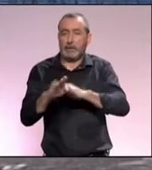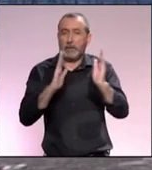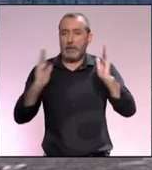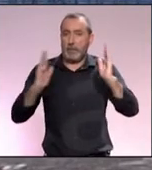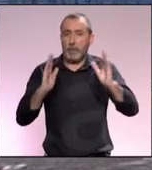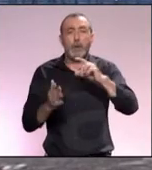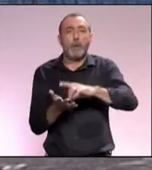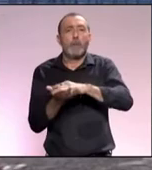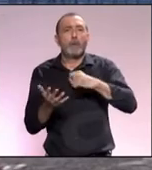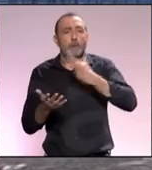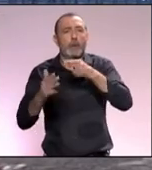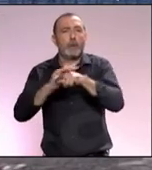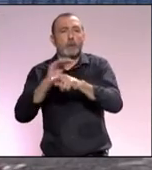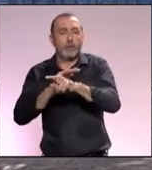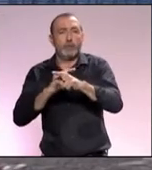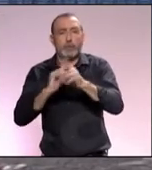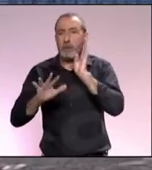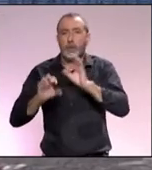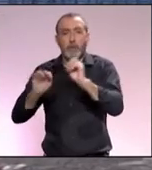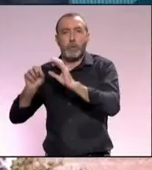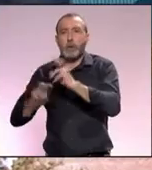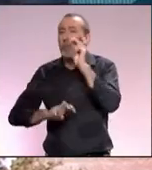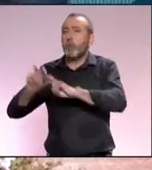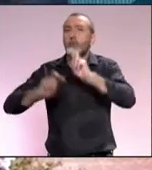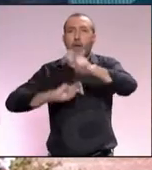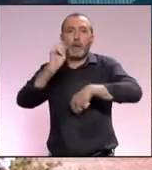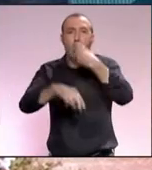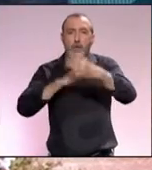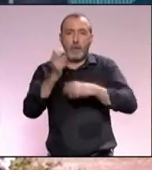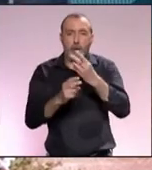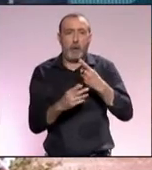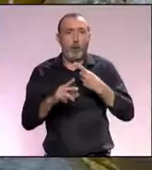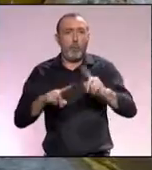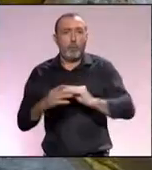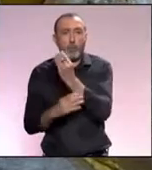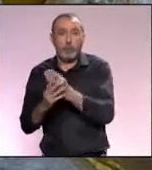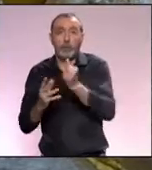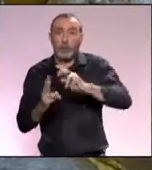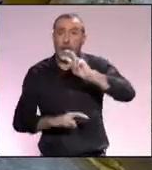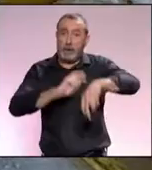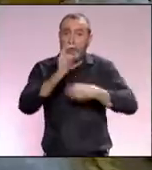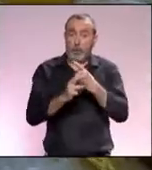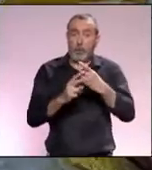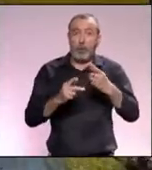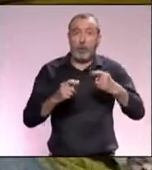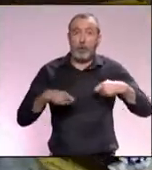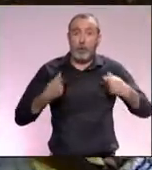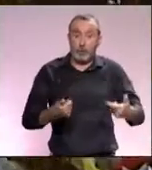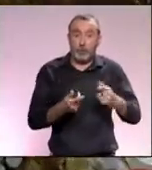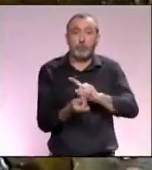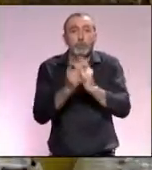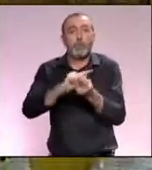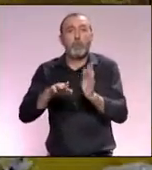cuenta con un sistema de gestión de residuos que favorece la recuperación de subproductos y la transformación de los residuos orgánicos en